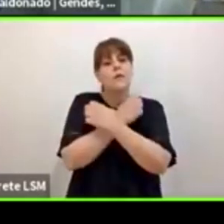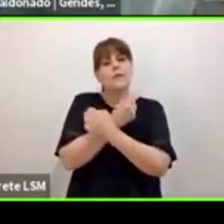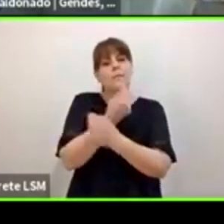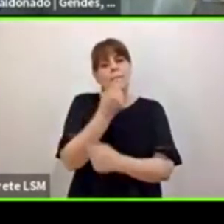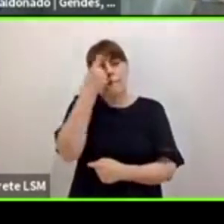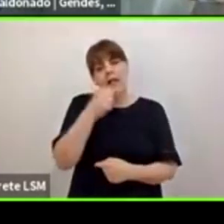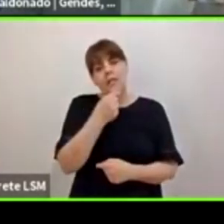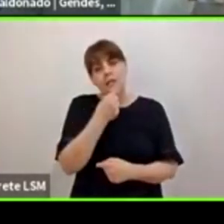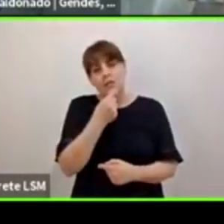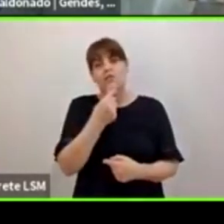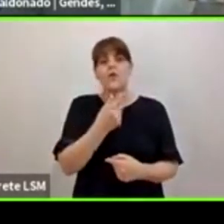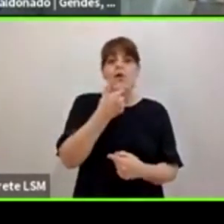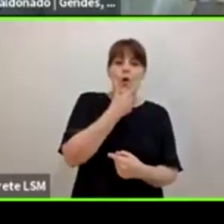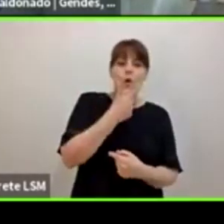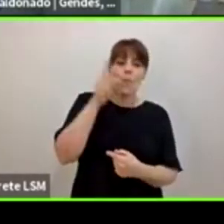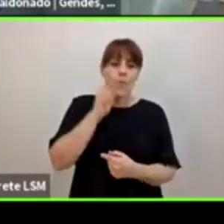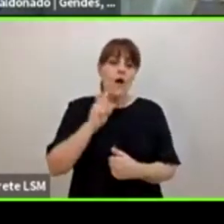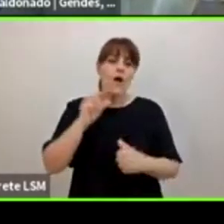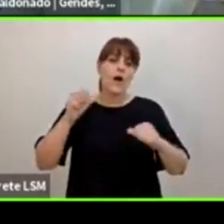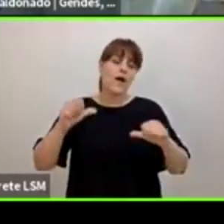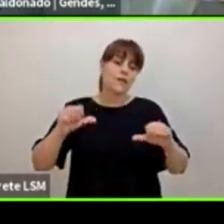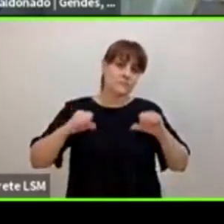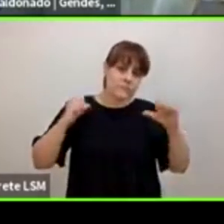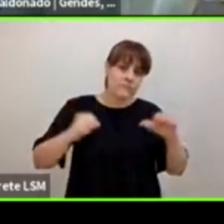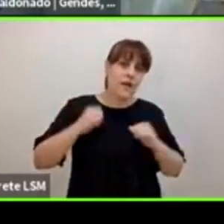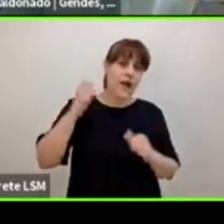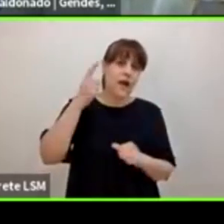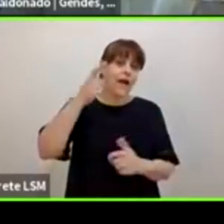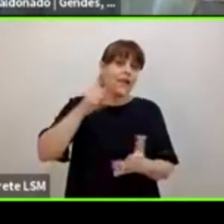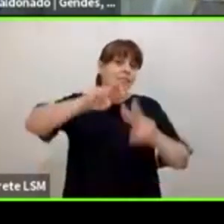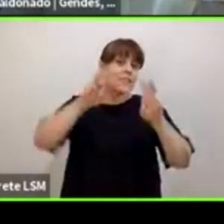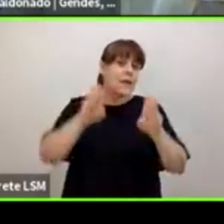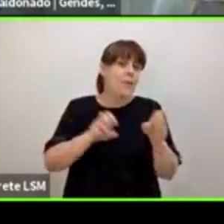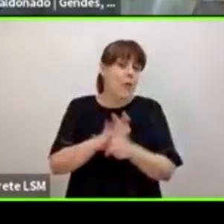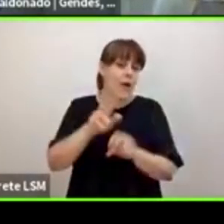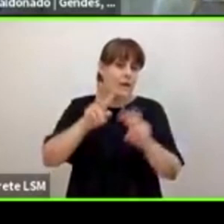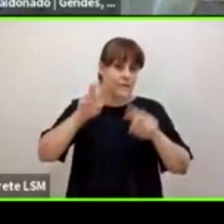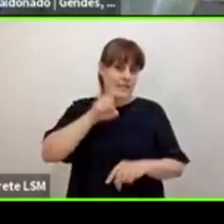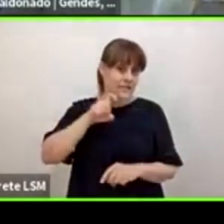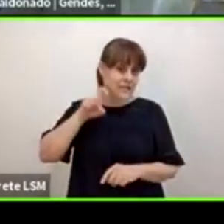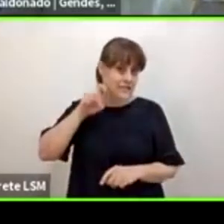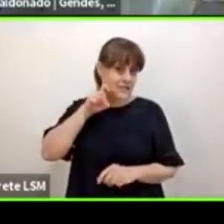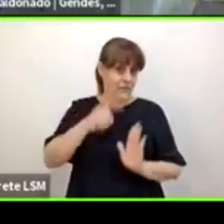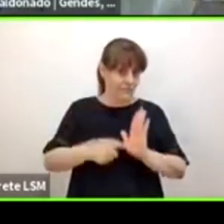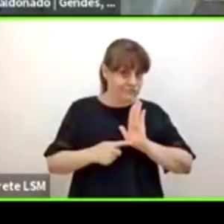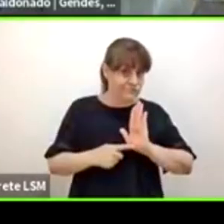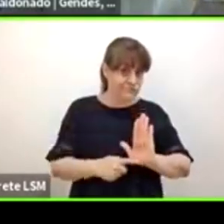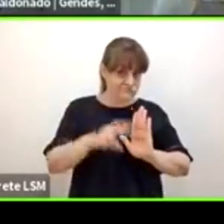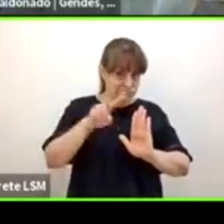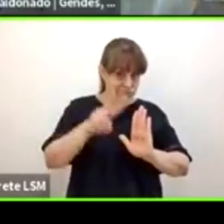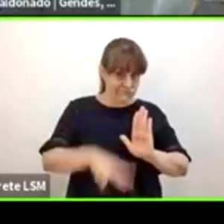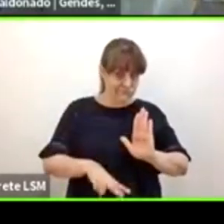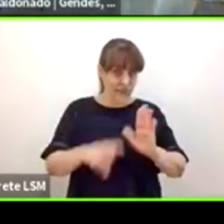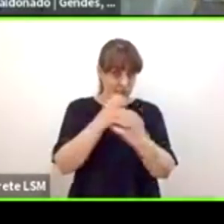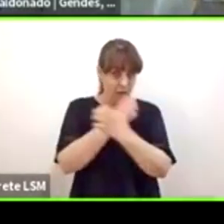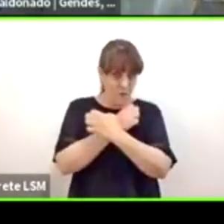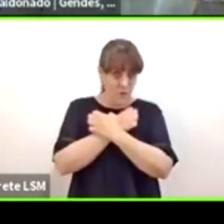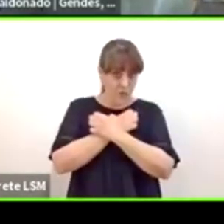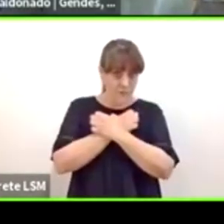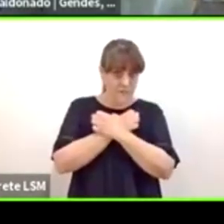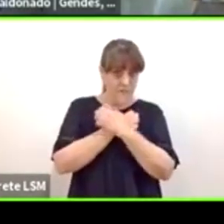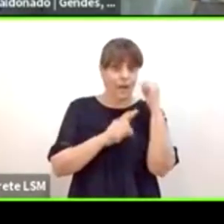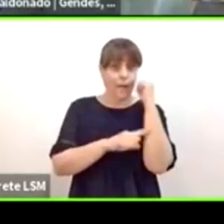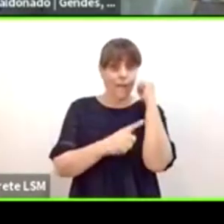sexualidad que está comprobado comprobado que baja que baja y reduce el número de embarazos